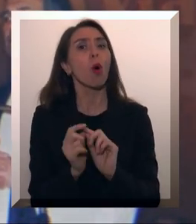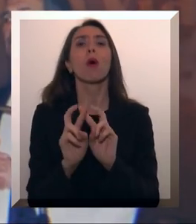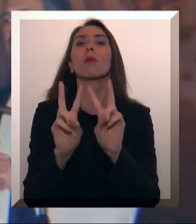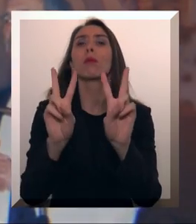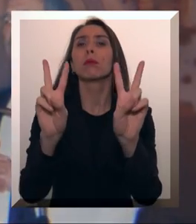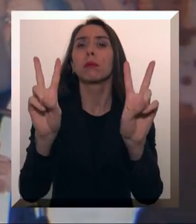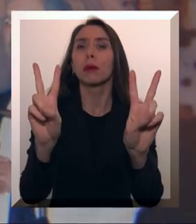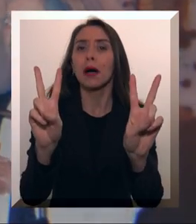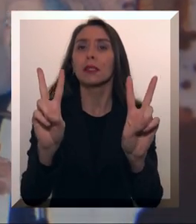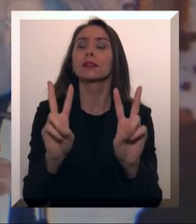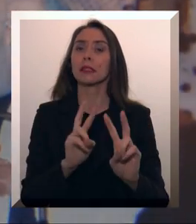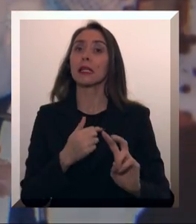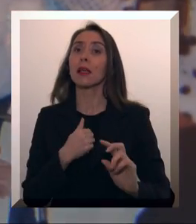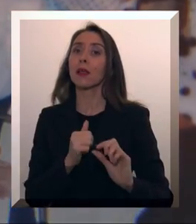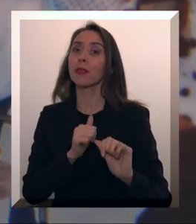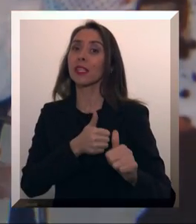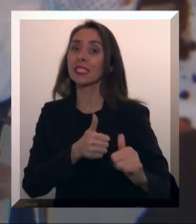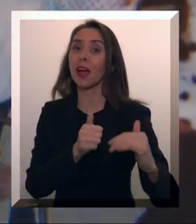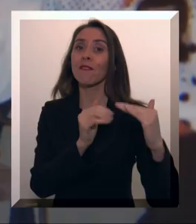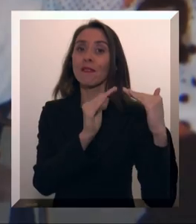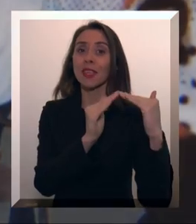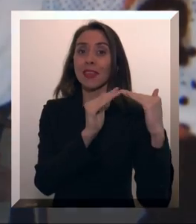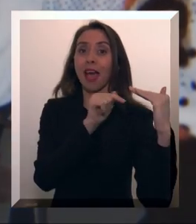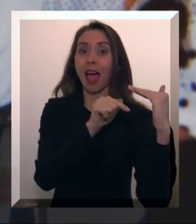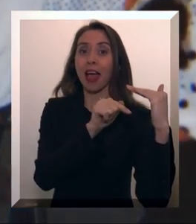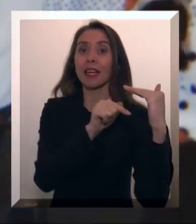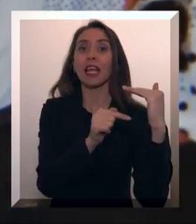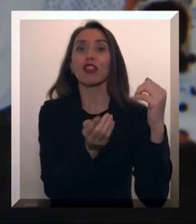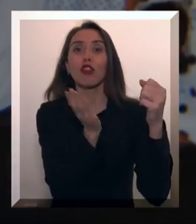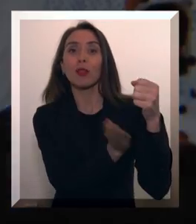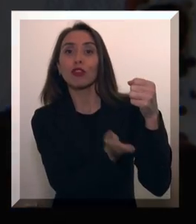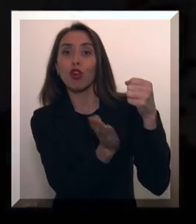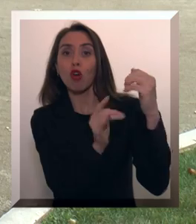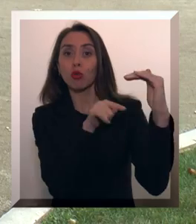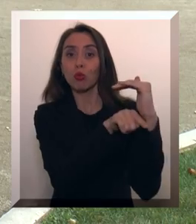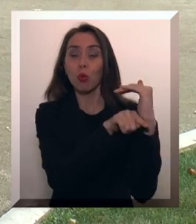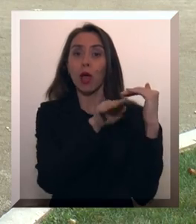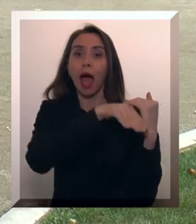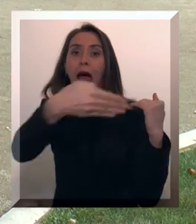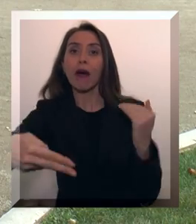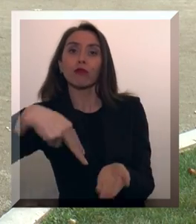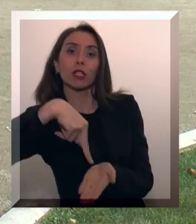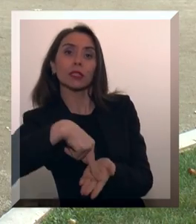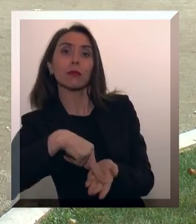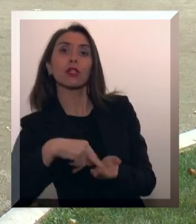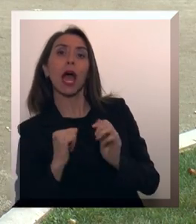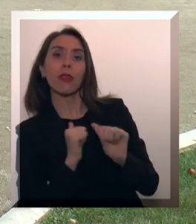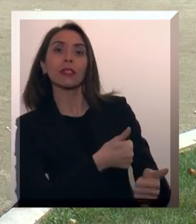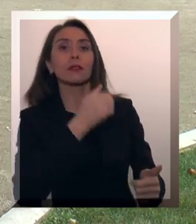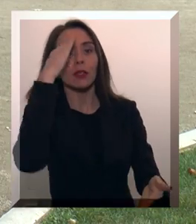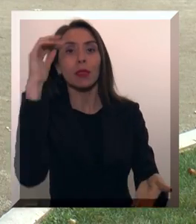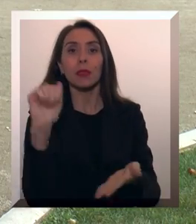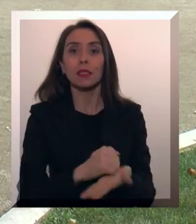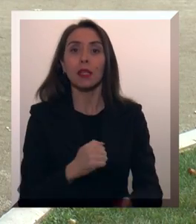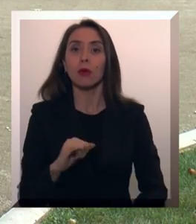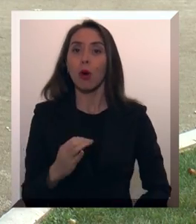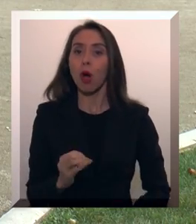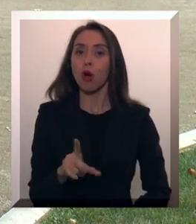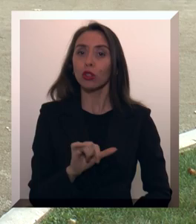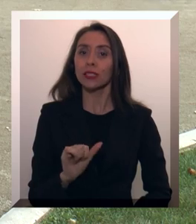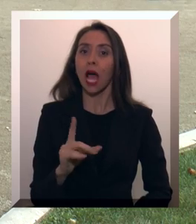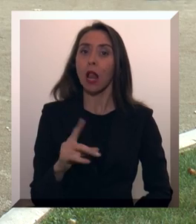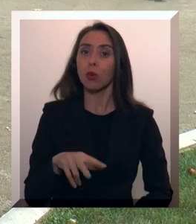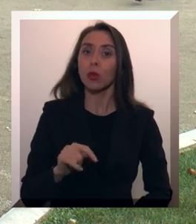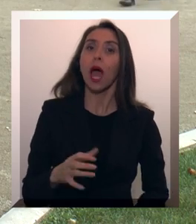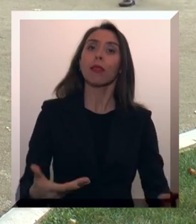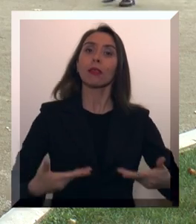pacífica, desafiando muchas veces afuera de los cuarteles de tortura, digamos, a la dictadura. José Aldunate fue